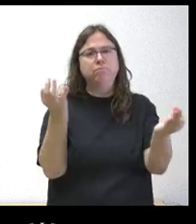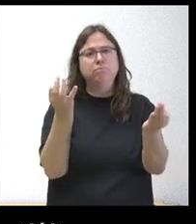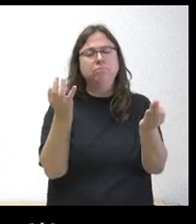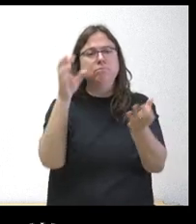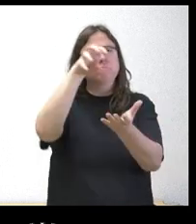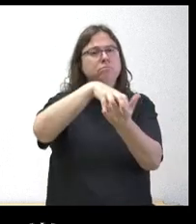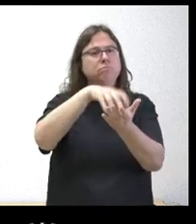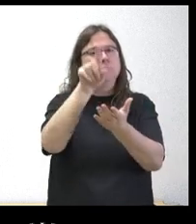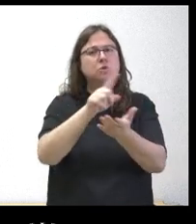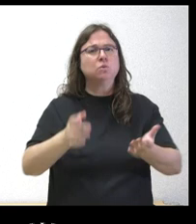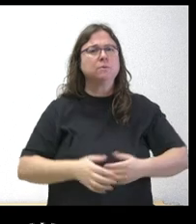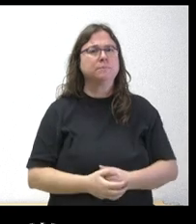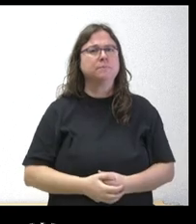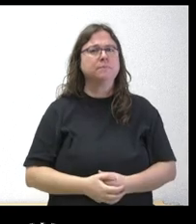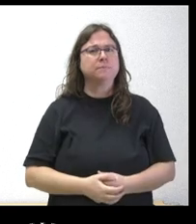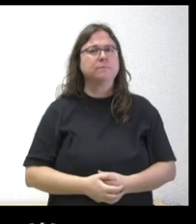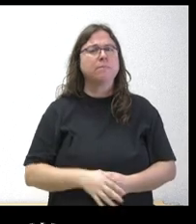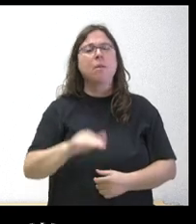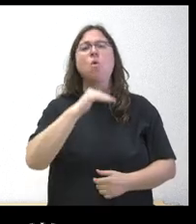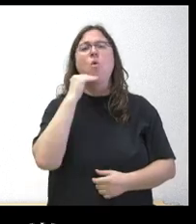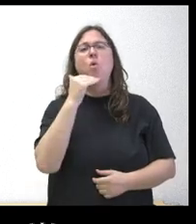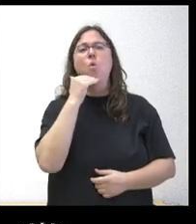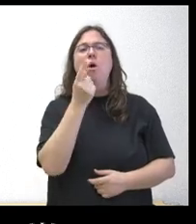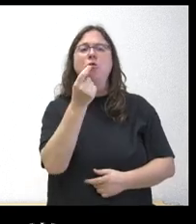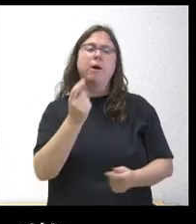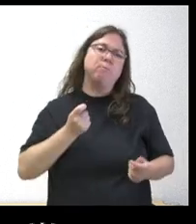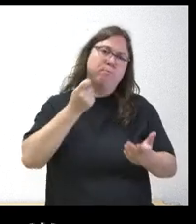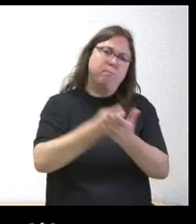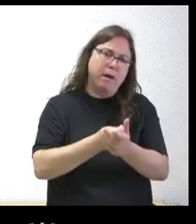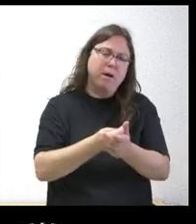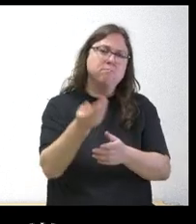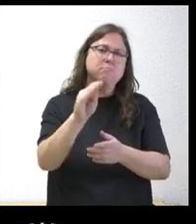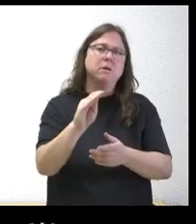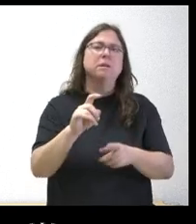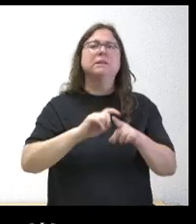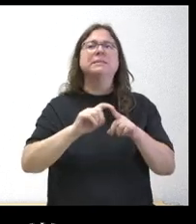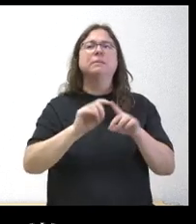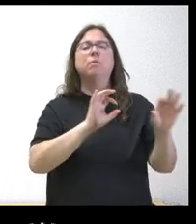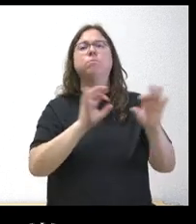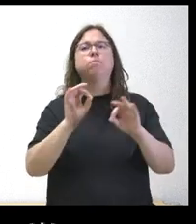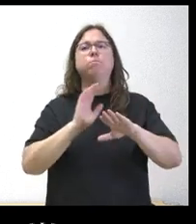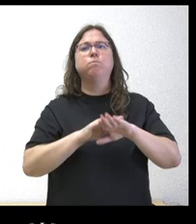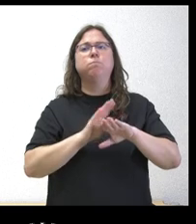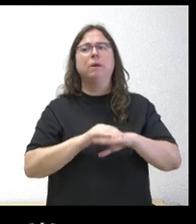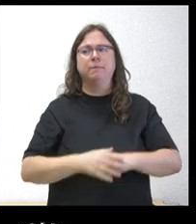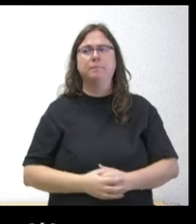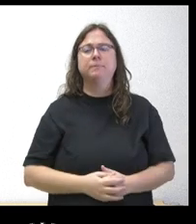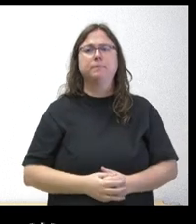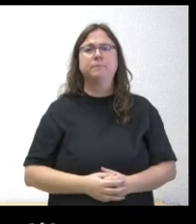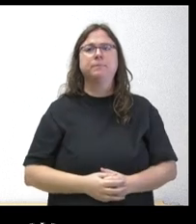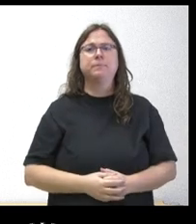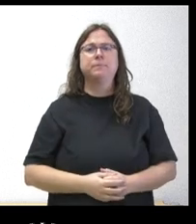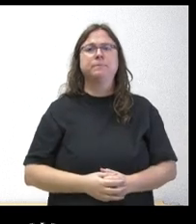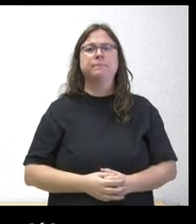instalaciones si va a suponer alguna inversión extra este tipo de reparación para estos problemas que han surgido